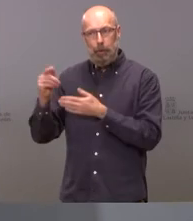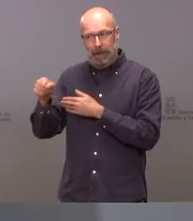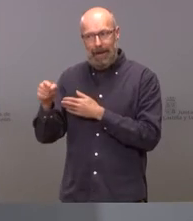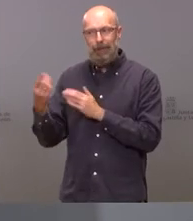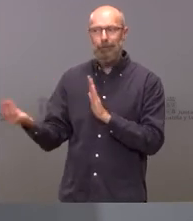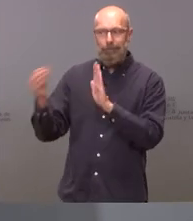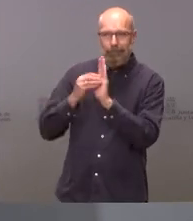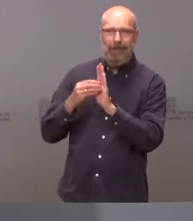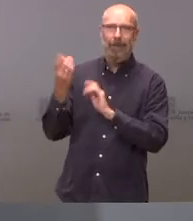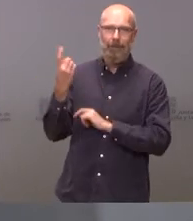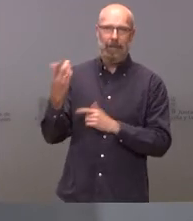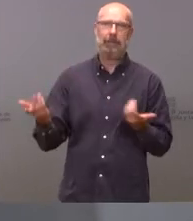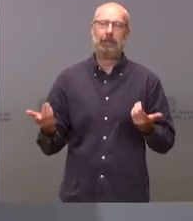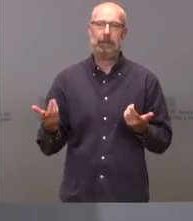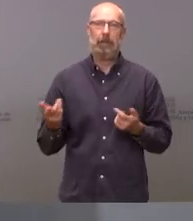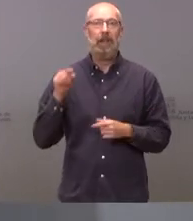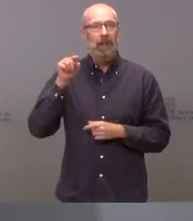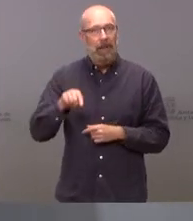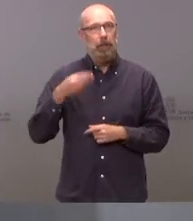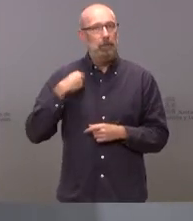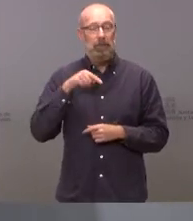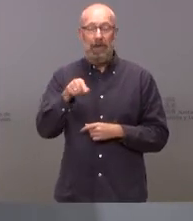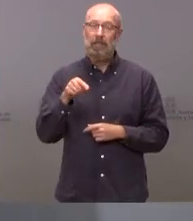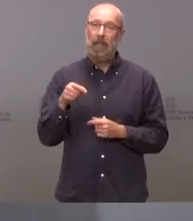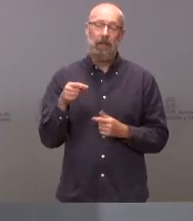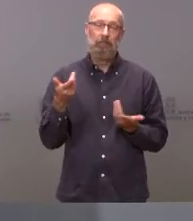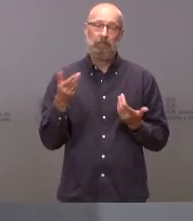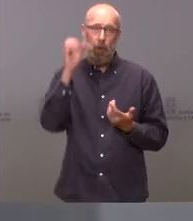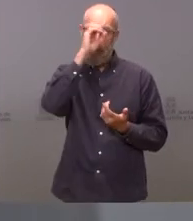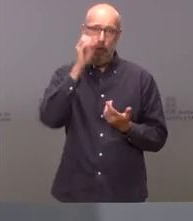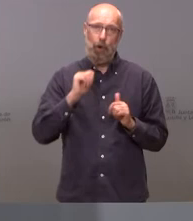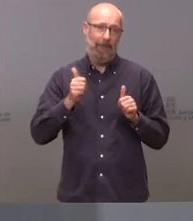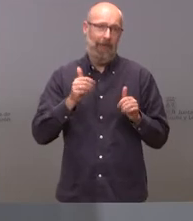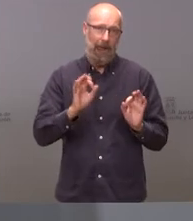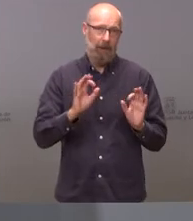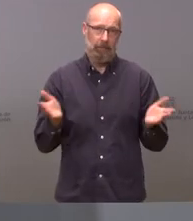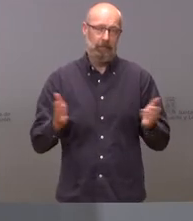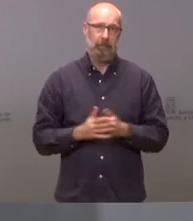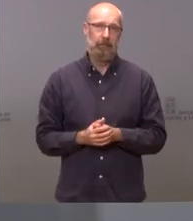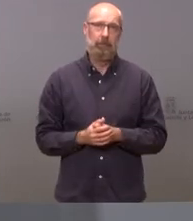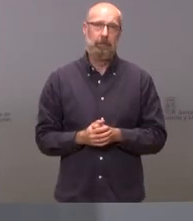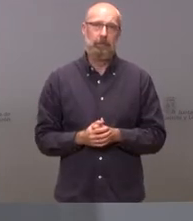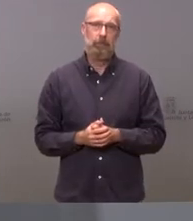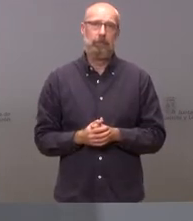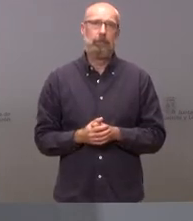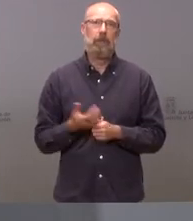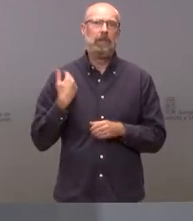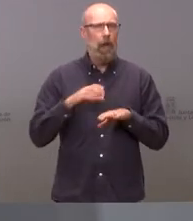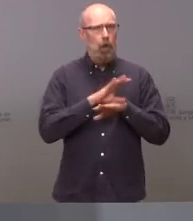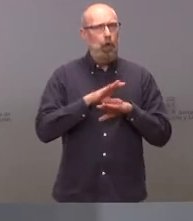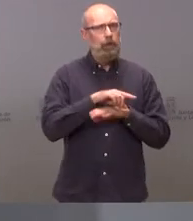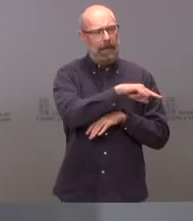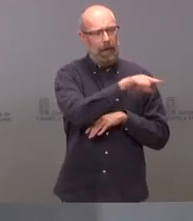y esta es la valoración inicial que podemos hacer se ha hecho una valoración por parte de todas las consejerías